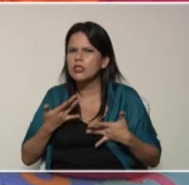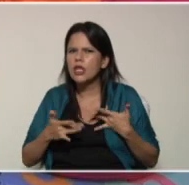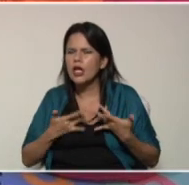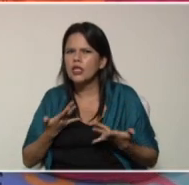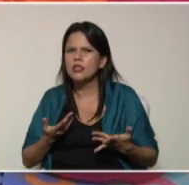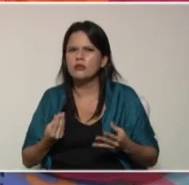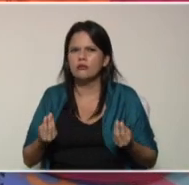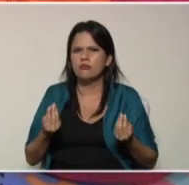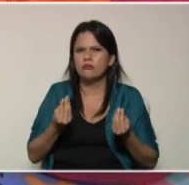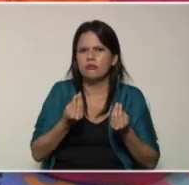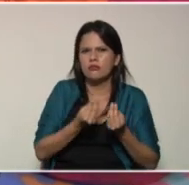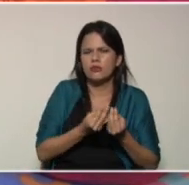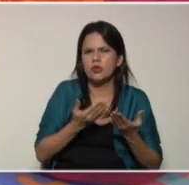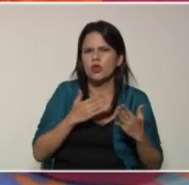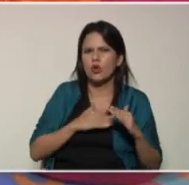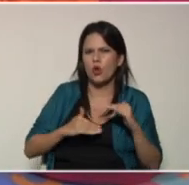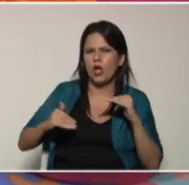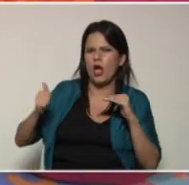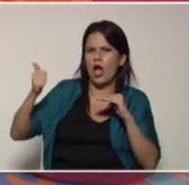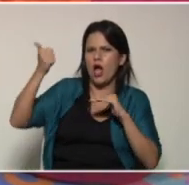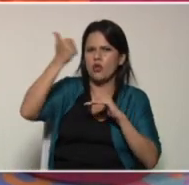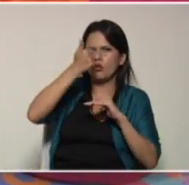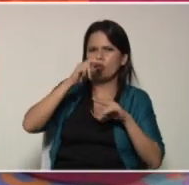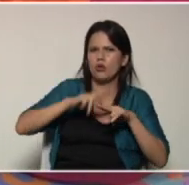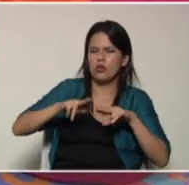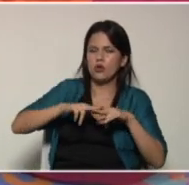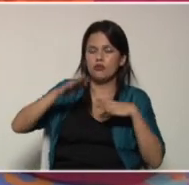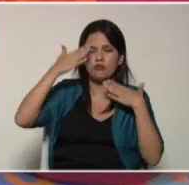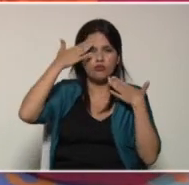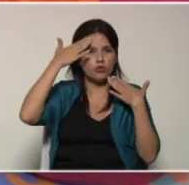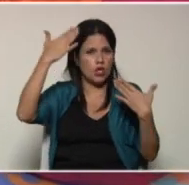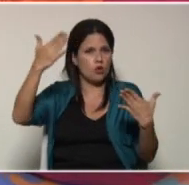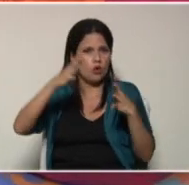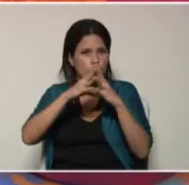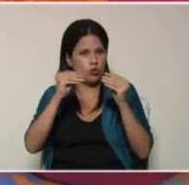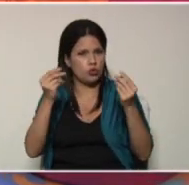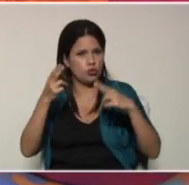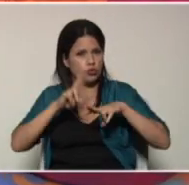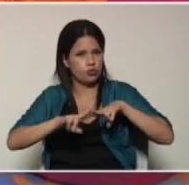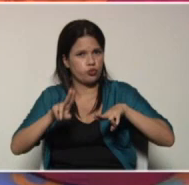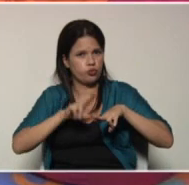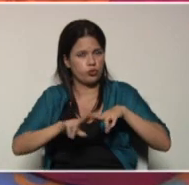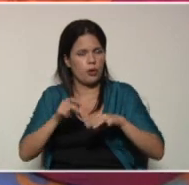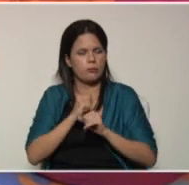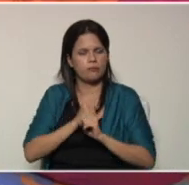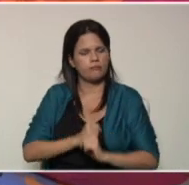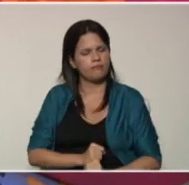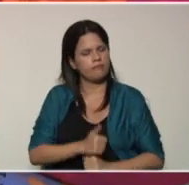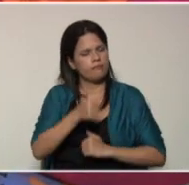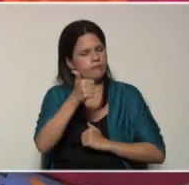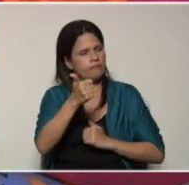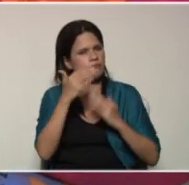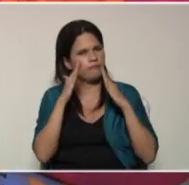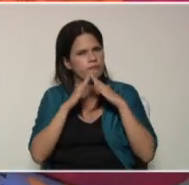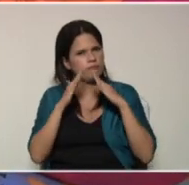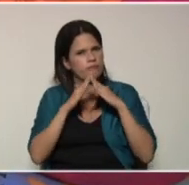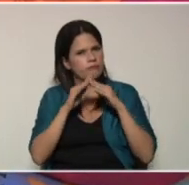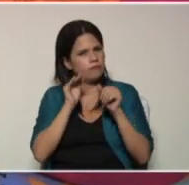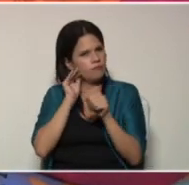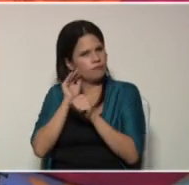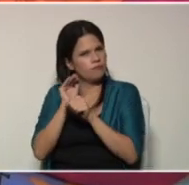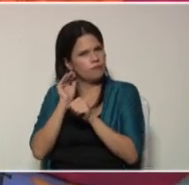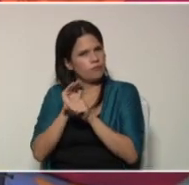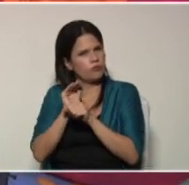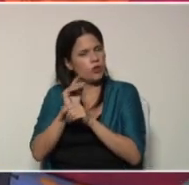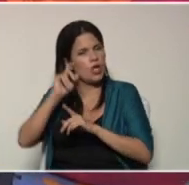en compañías del adulto y del niño. Un saludo a todos estos niños, esperemos que estén muy bien en casa, resguardados